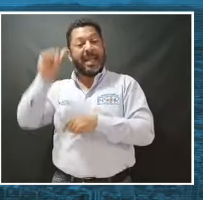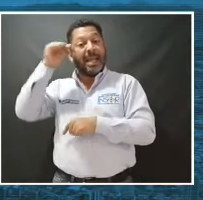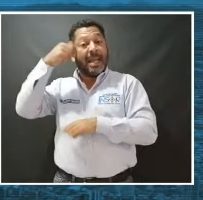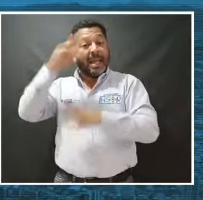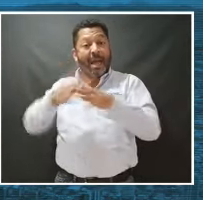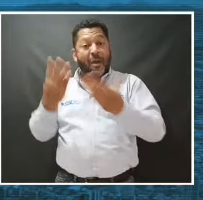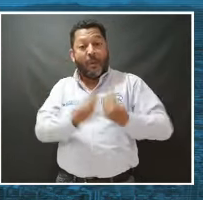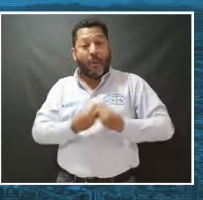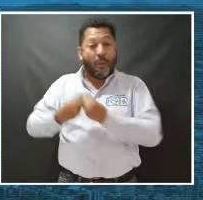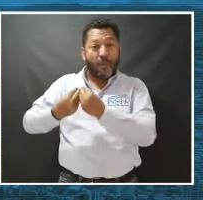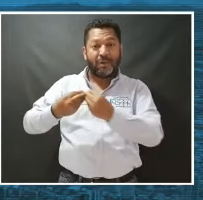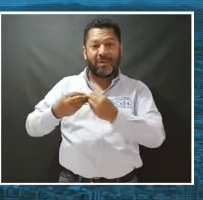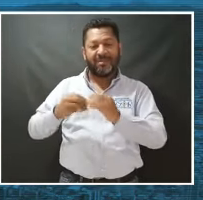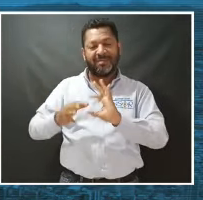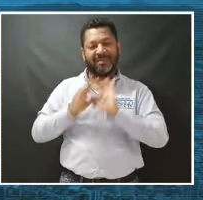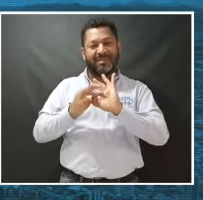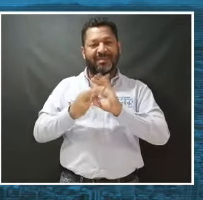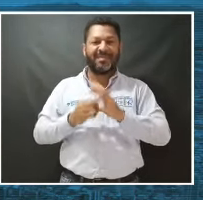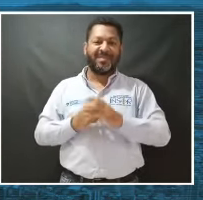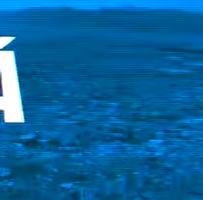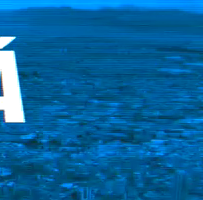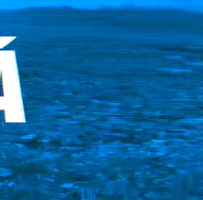recuerden, juntos somos más.